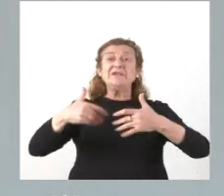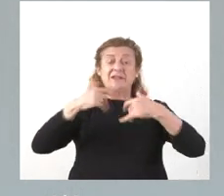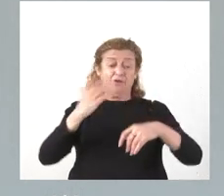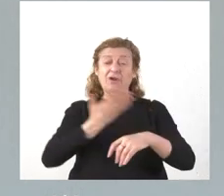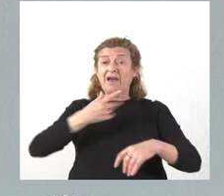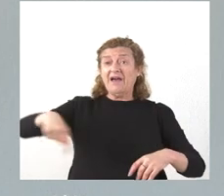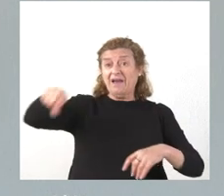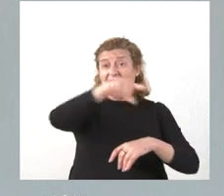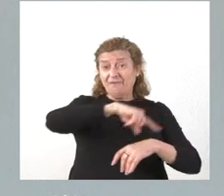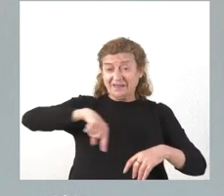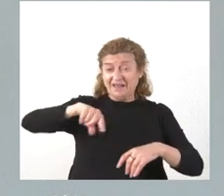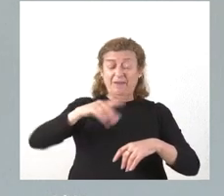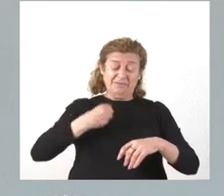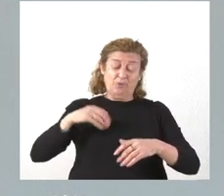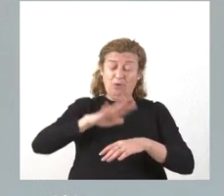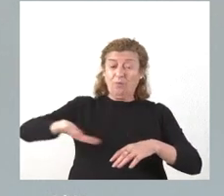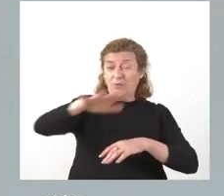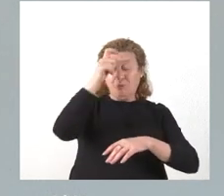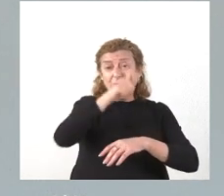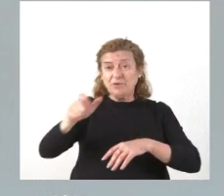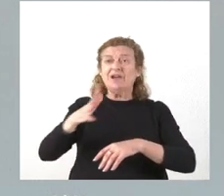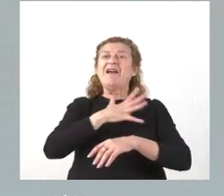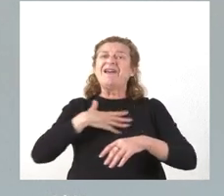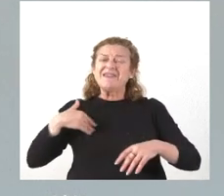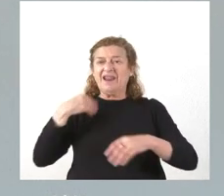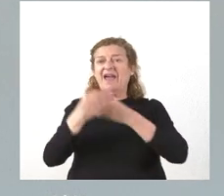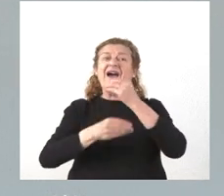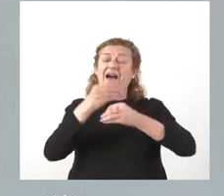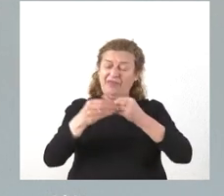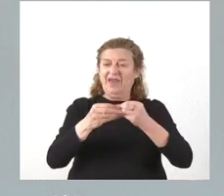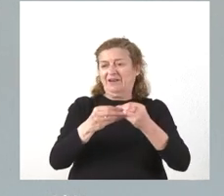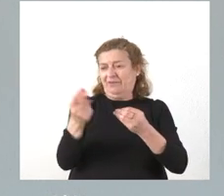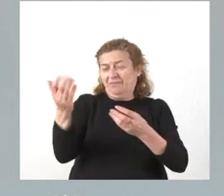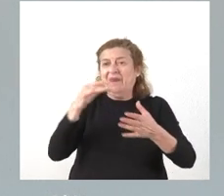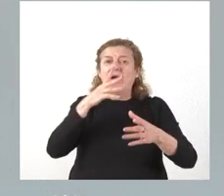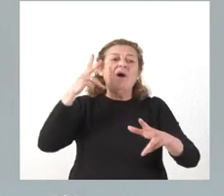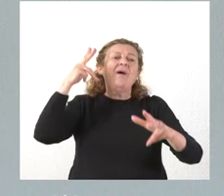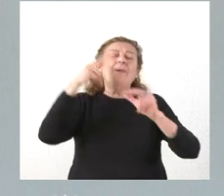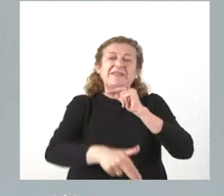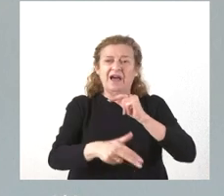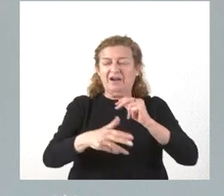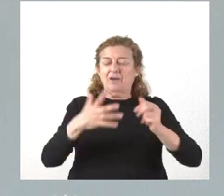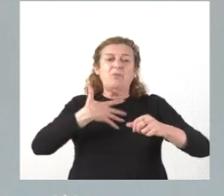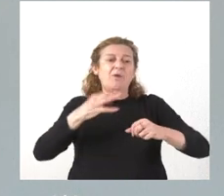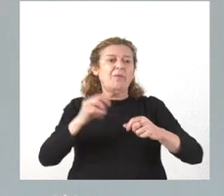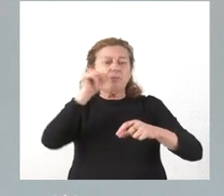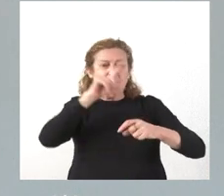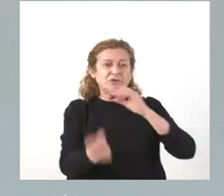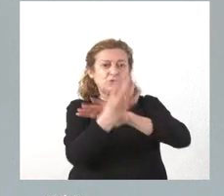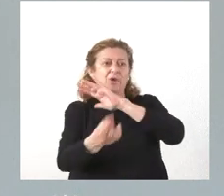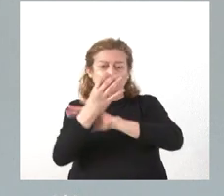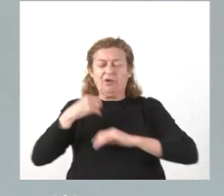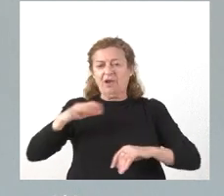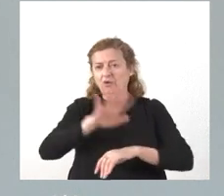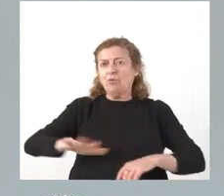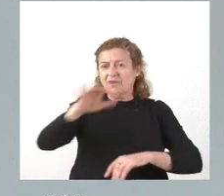fundamentalmente también las administraciones locales, han querido tomar medidas para evitar posibles incidencias en el territorio de nuestra comunidad y, asimismo, hacer